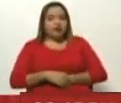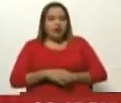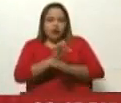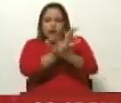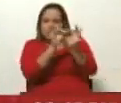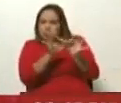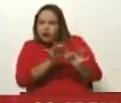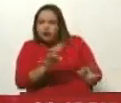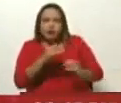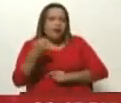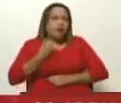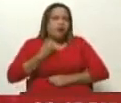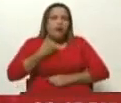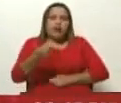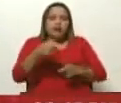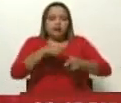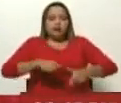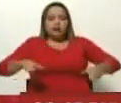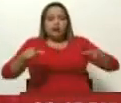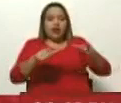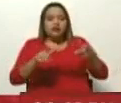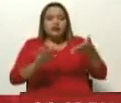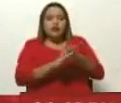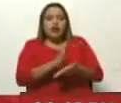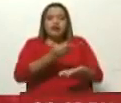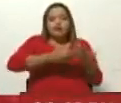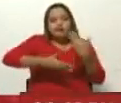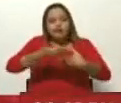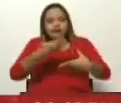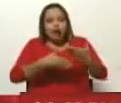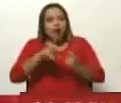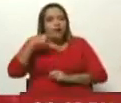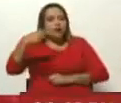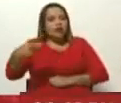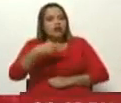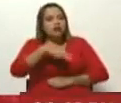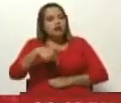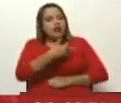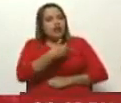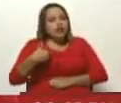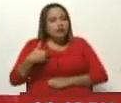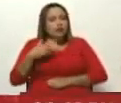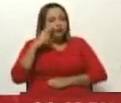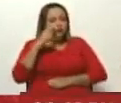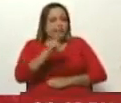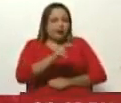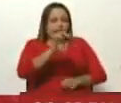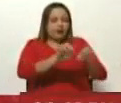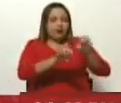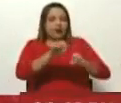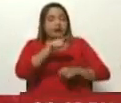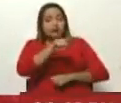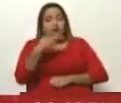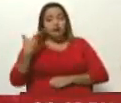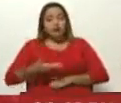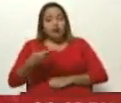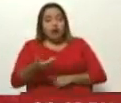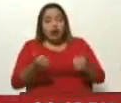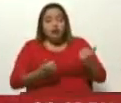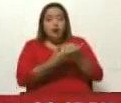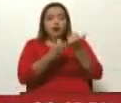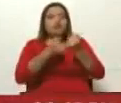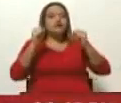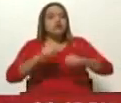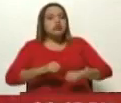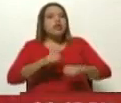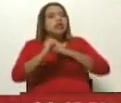en cualquier escenario de negociación política que nosotros queramos revisar. ¿Es importante el acompañamiento? Sí,